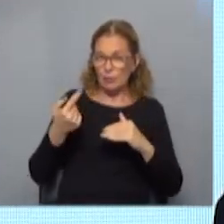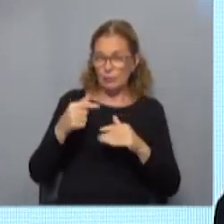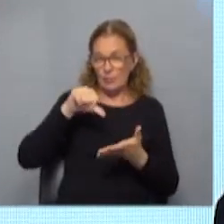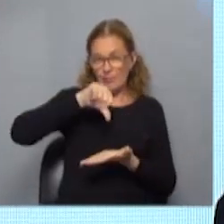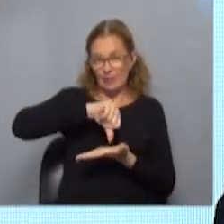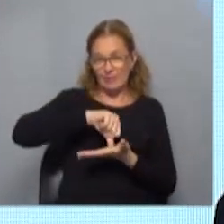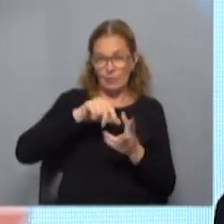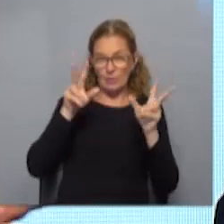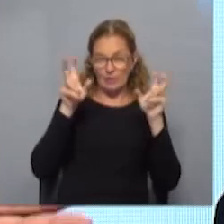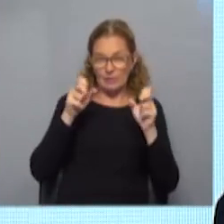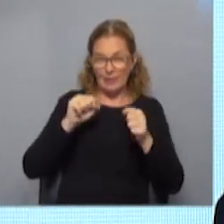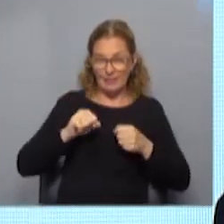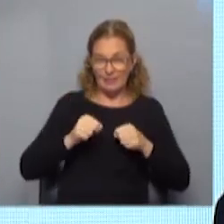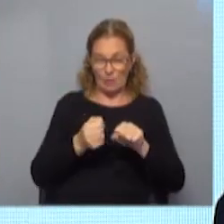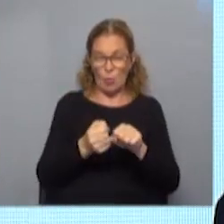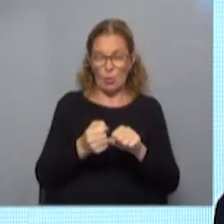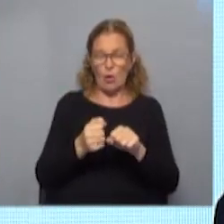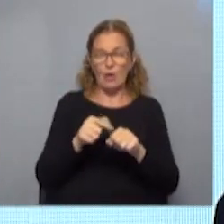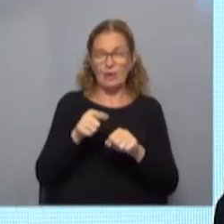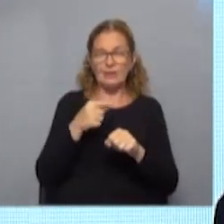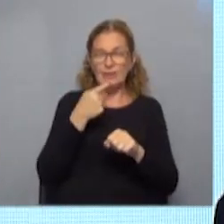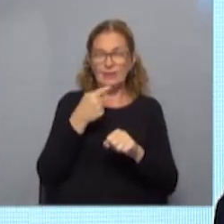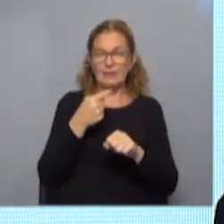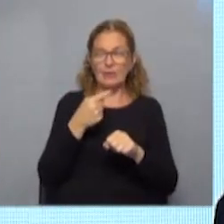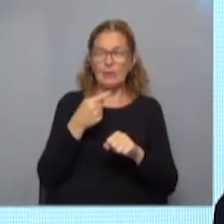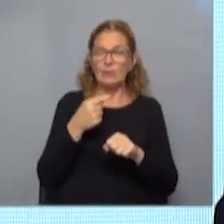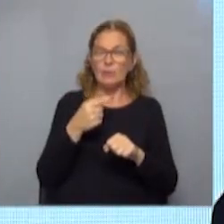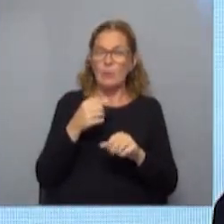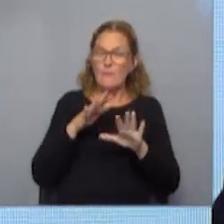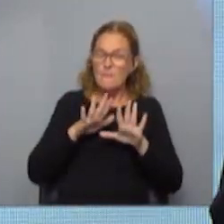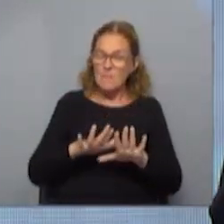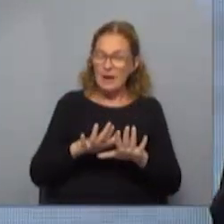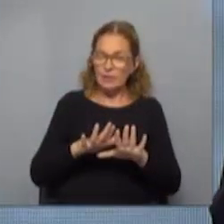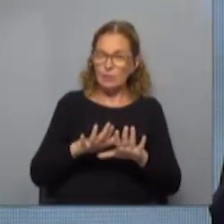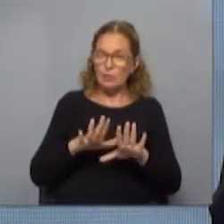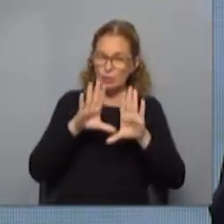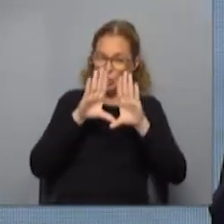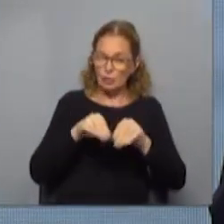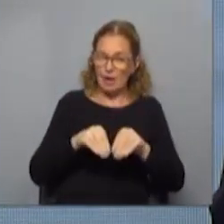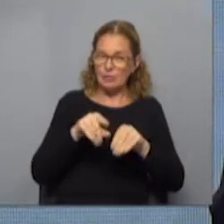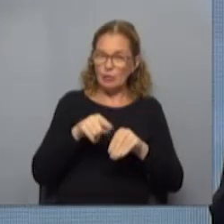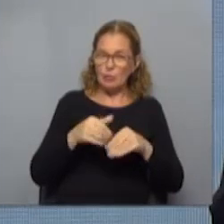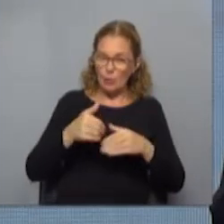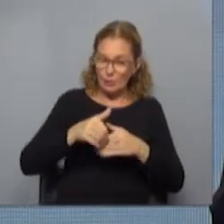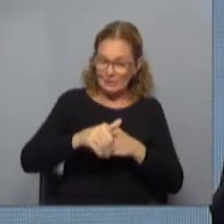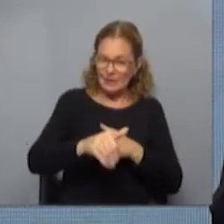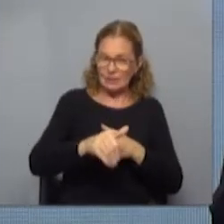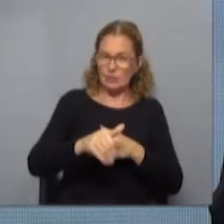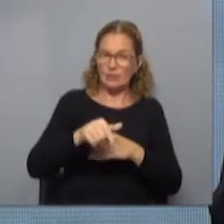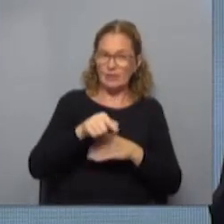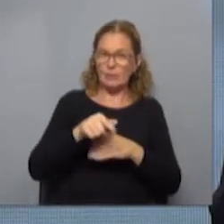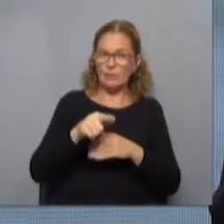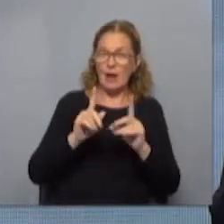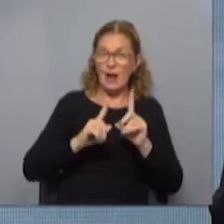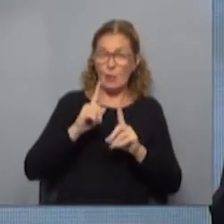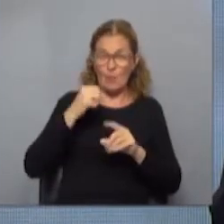verdad que todo el tema del seguro, como decía Francisco, o el tema del seguro de paro parcial y total, que se extendió, o fue una